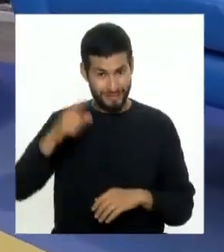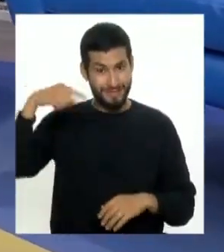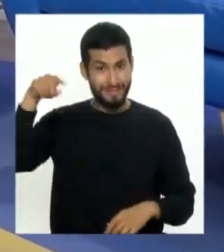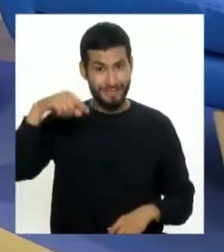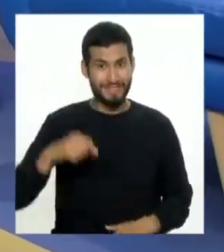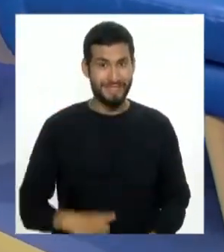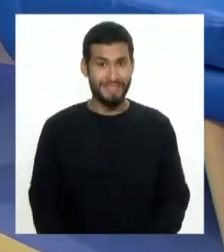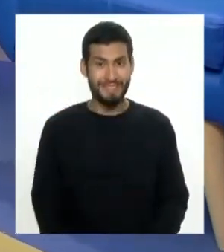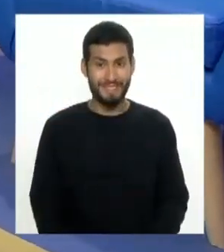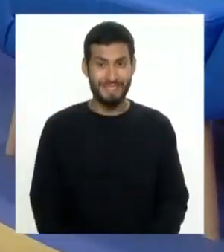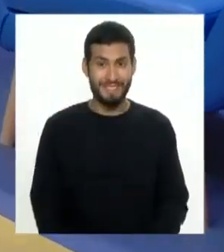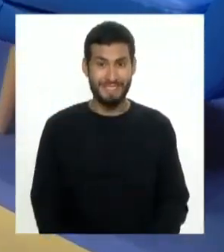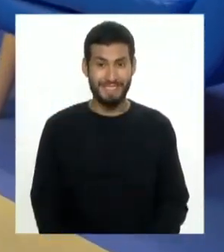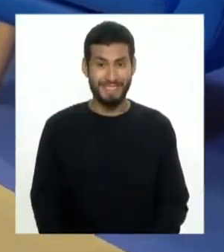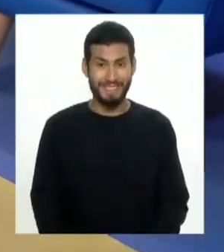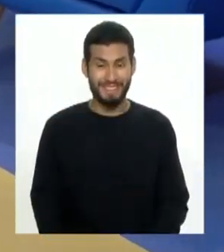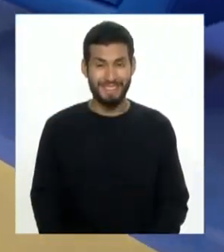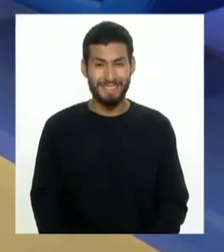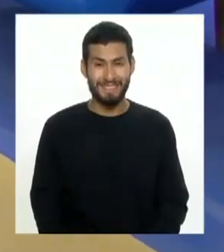volvemos